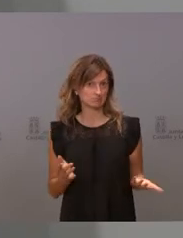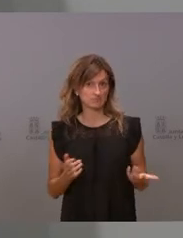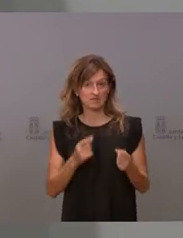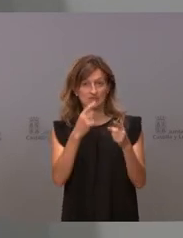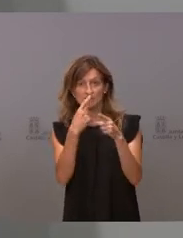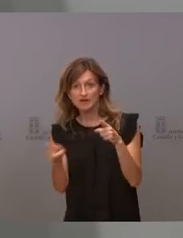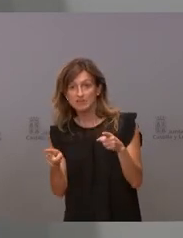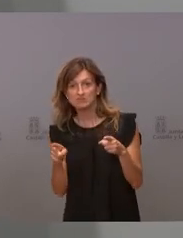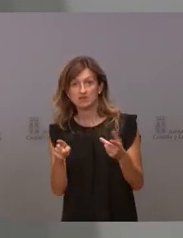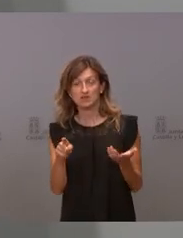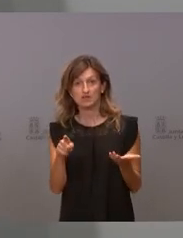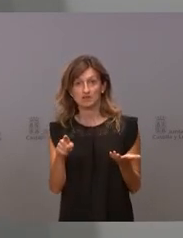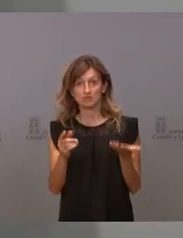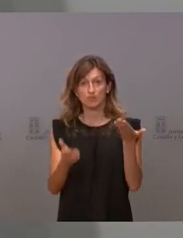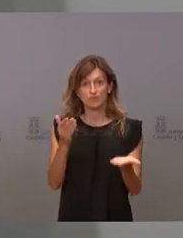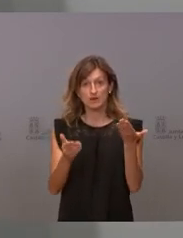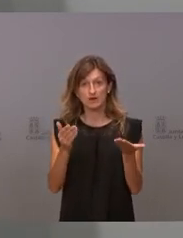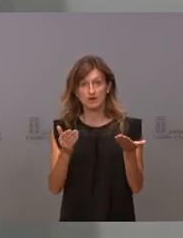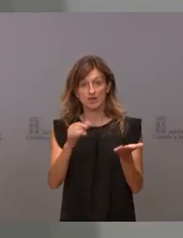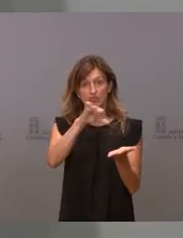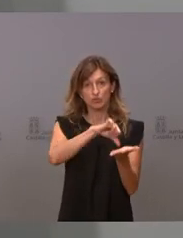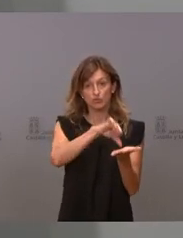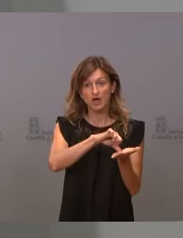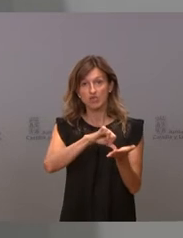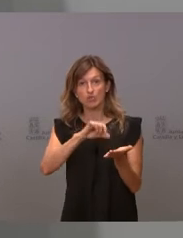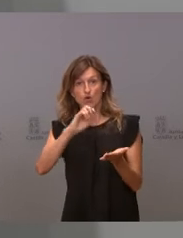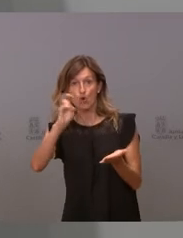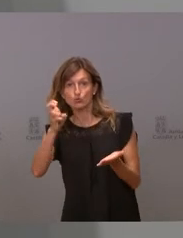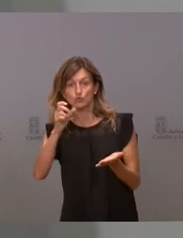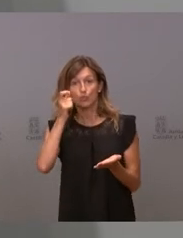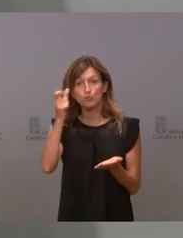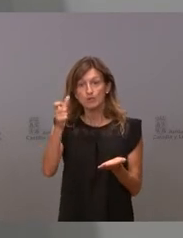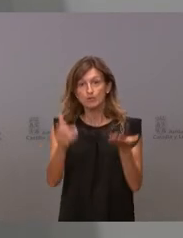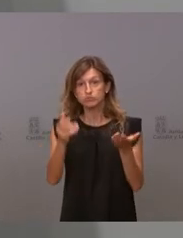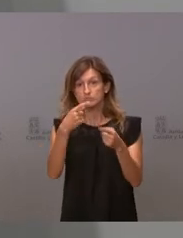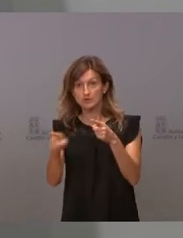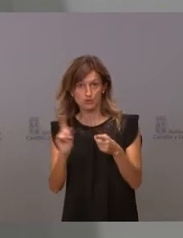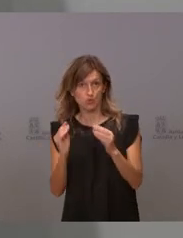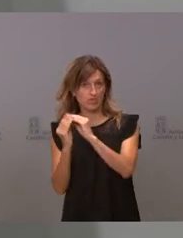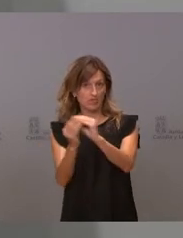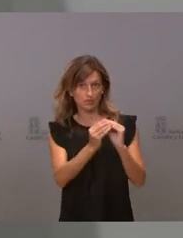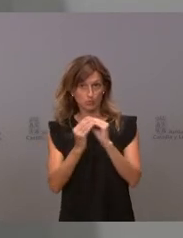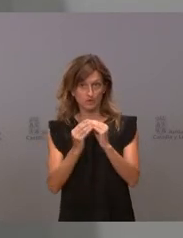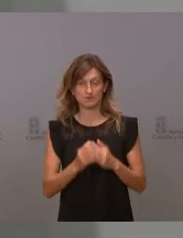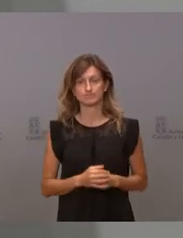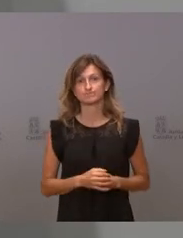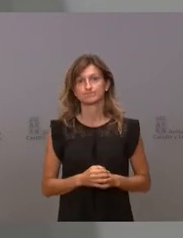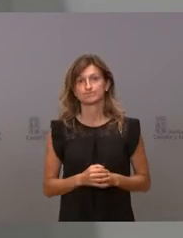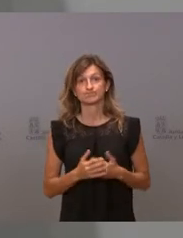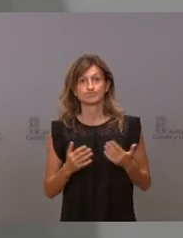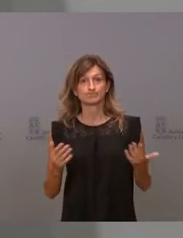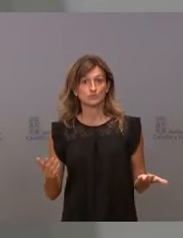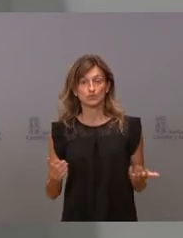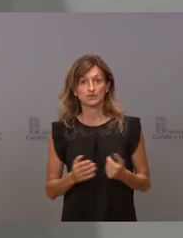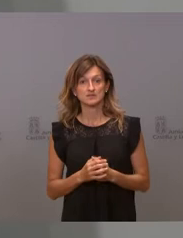distinta de medir porque uno sea una ciudad u otra, un municipio u otro. Por tanto, no se